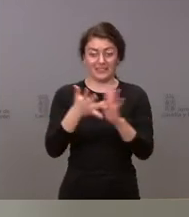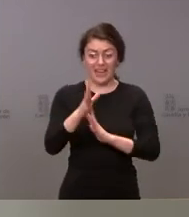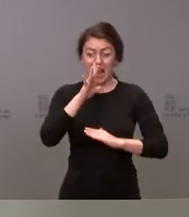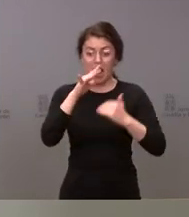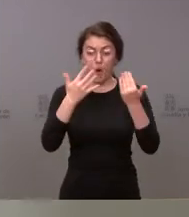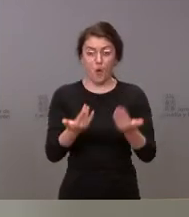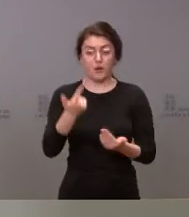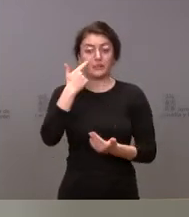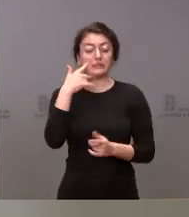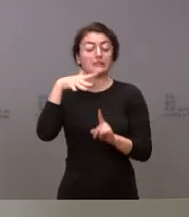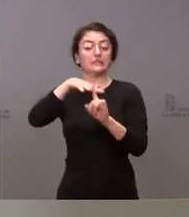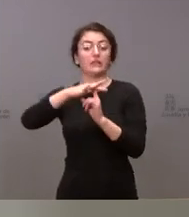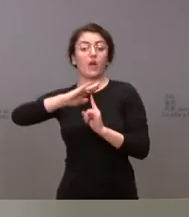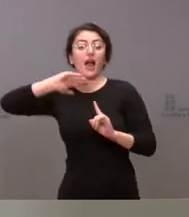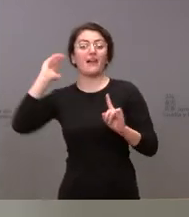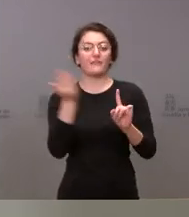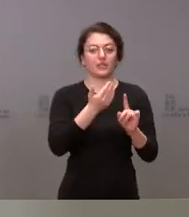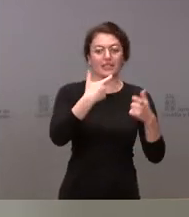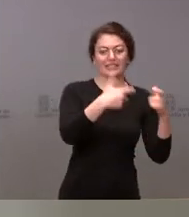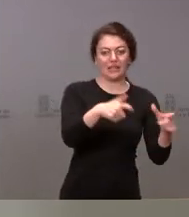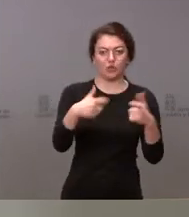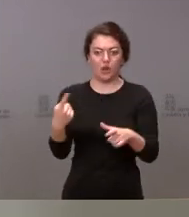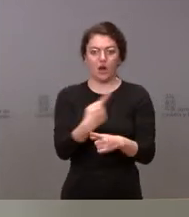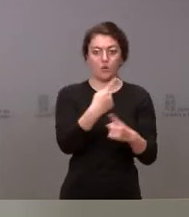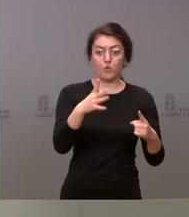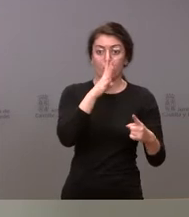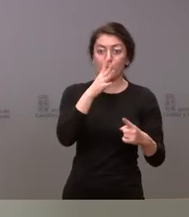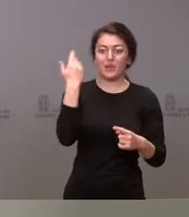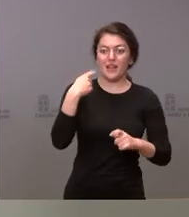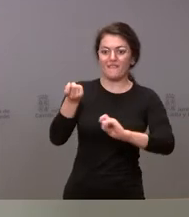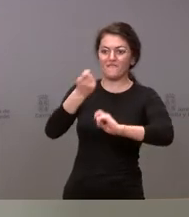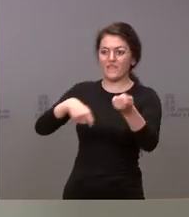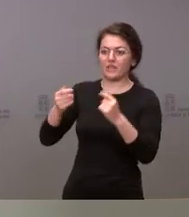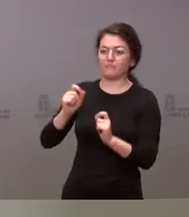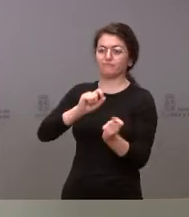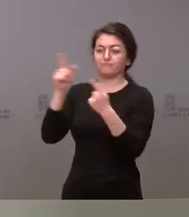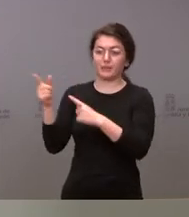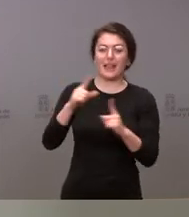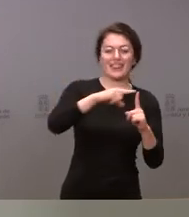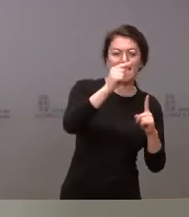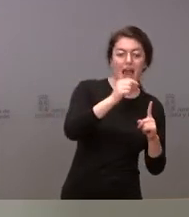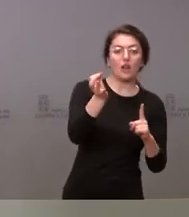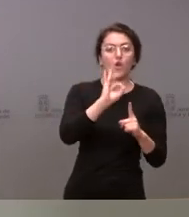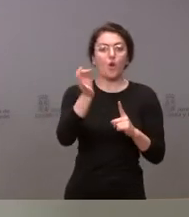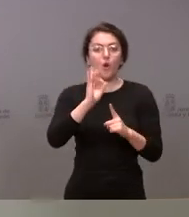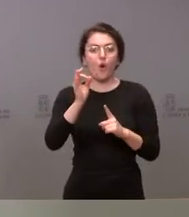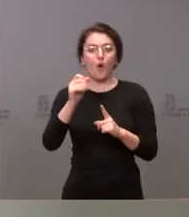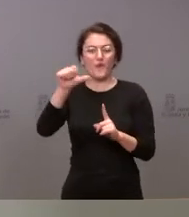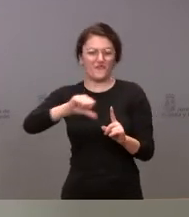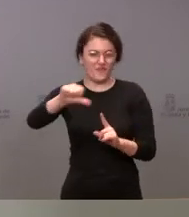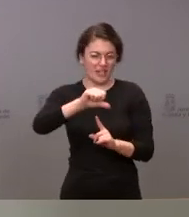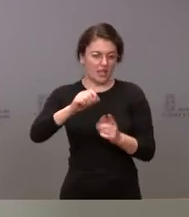de forma muy importante a algunos sectores productivos porque importamos estos países cereales o fertilizantes y por lo tanto va tener impacto en algunos otros productivos.